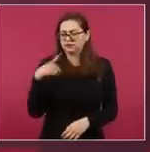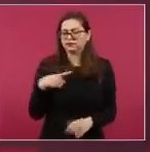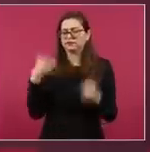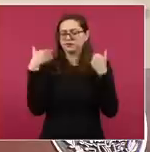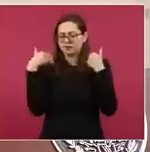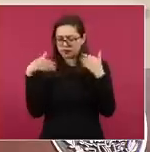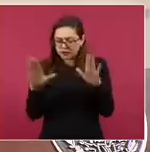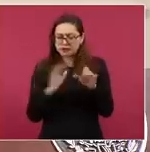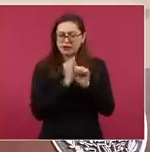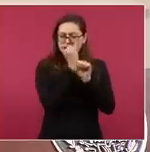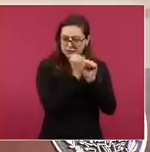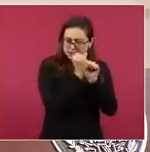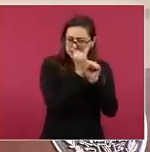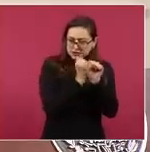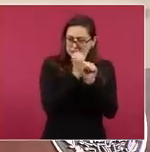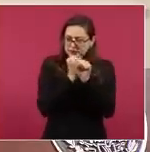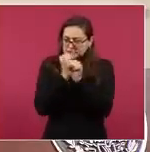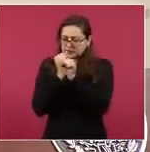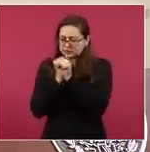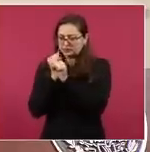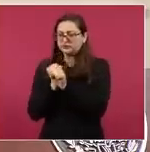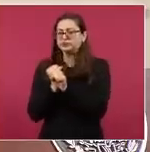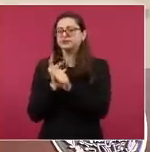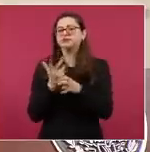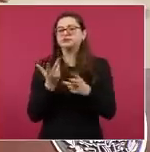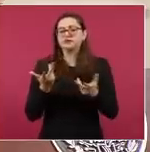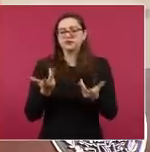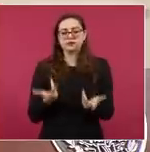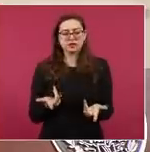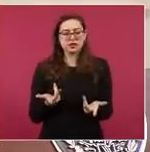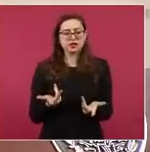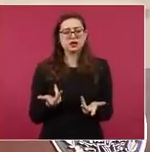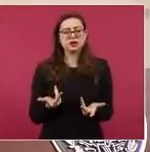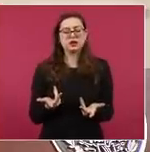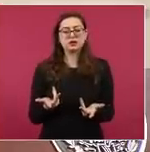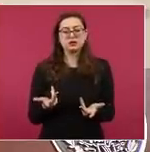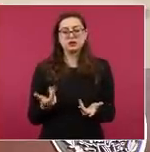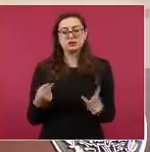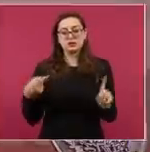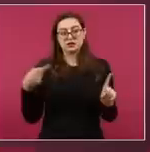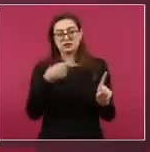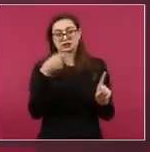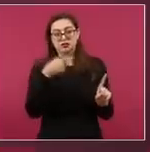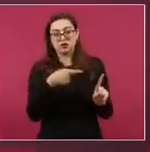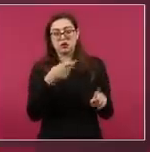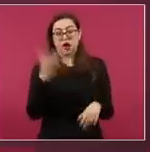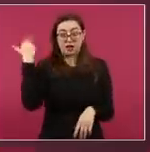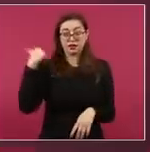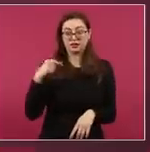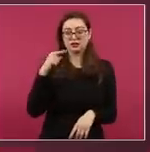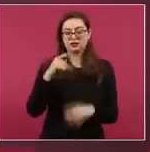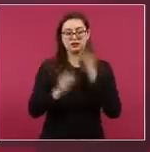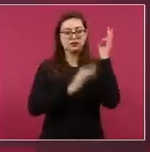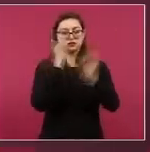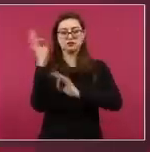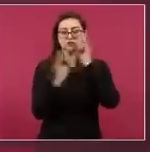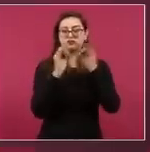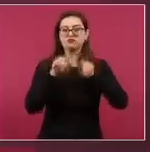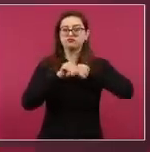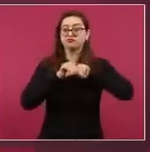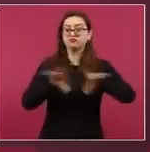una investigación de cómo destacaban esto en la prensa en ese entonces